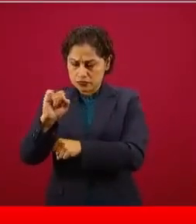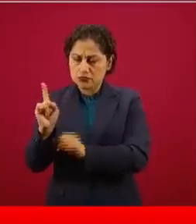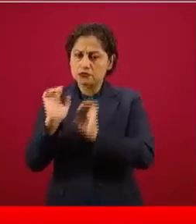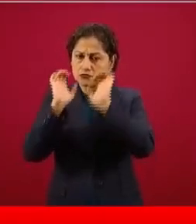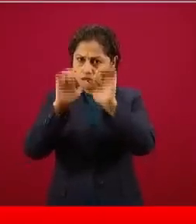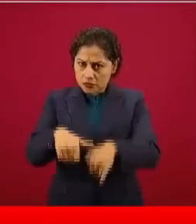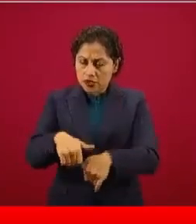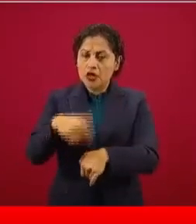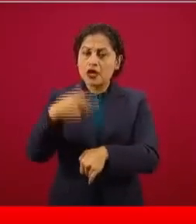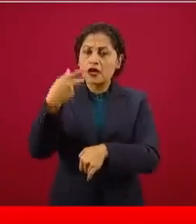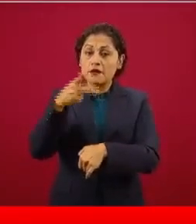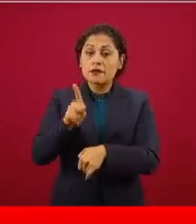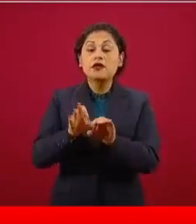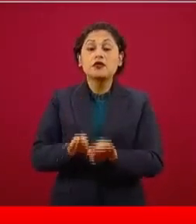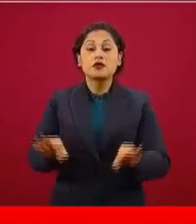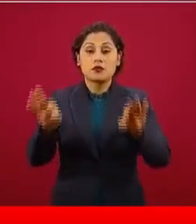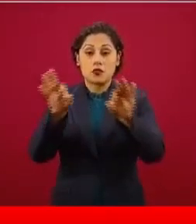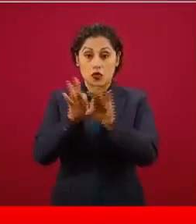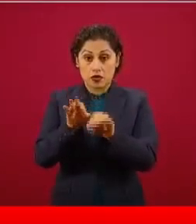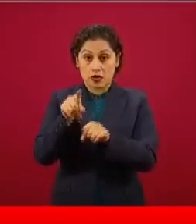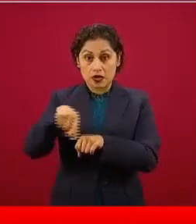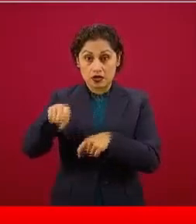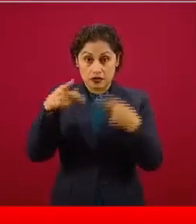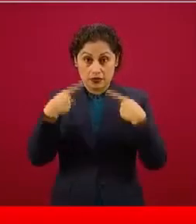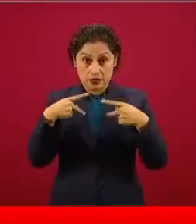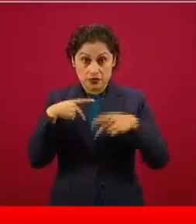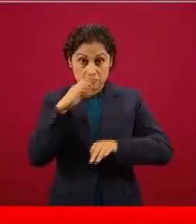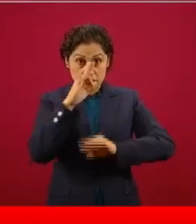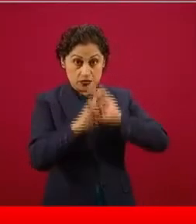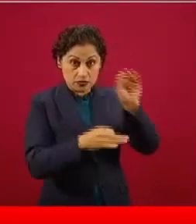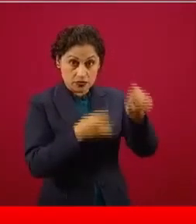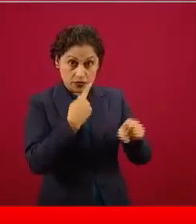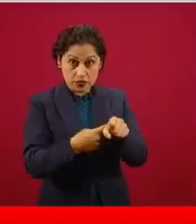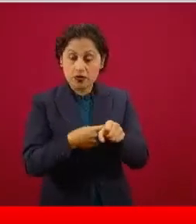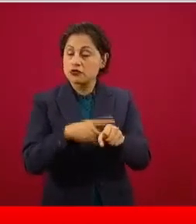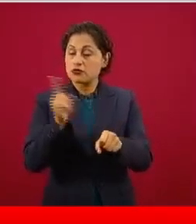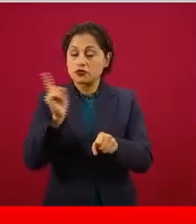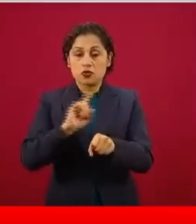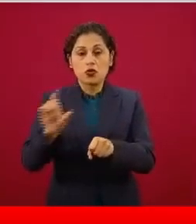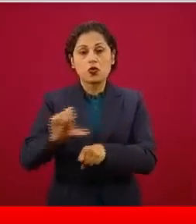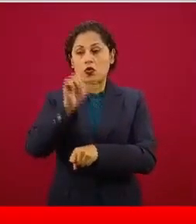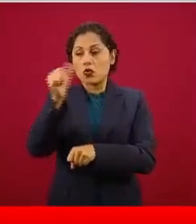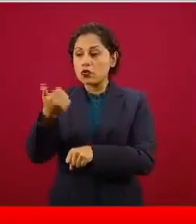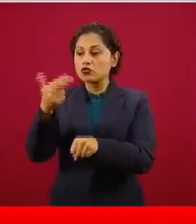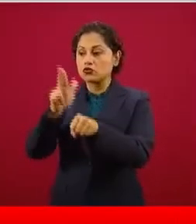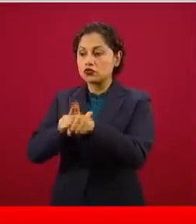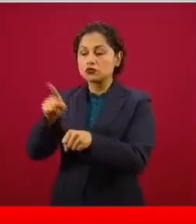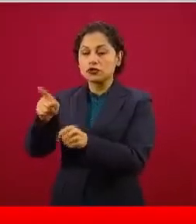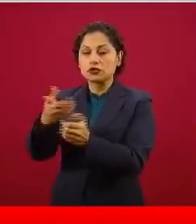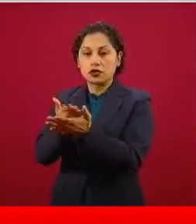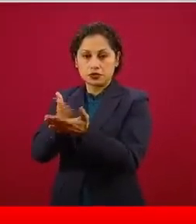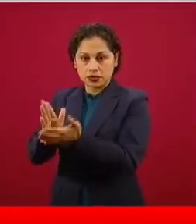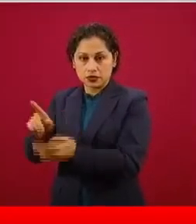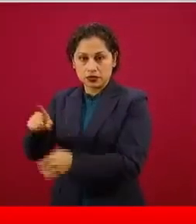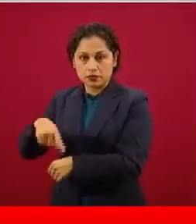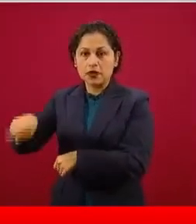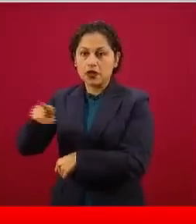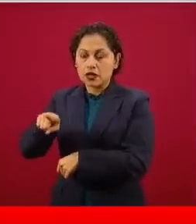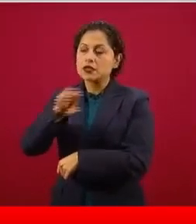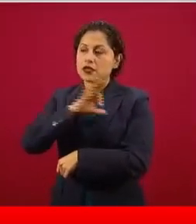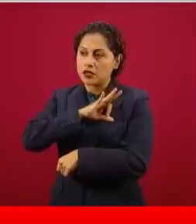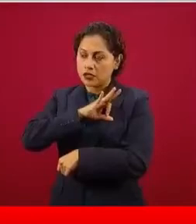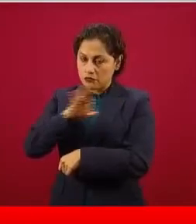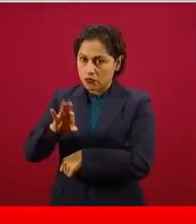señalar que estos profesionales los vamos a incorporar a hospitales no COVID y de esta manera también garantizaremos la atención de